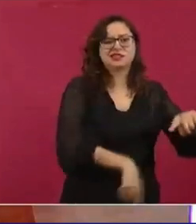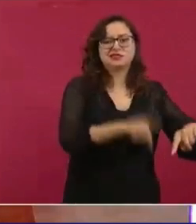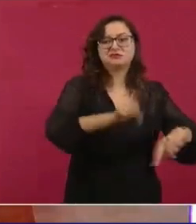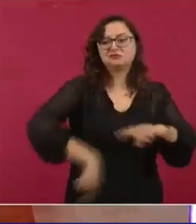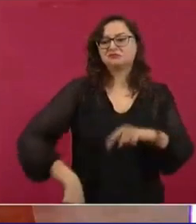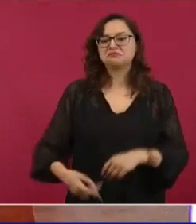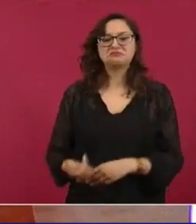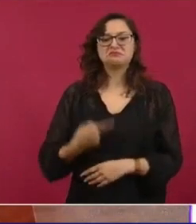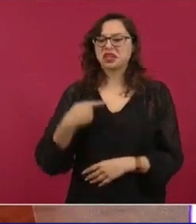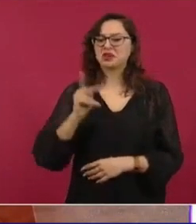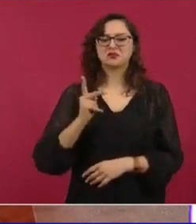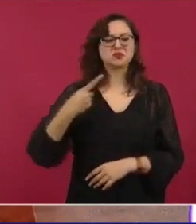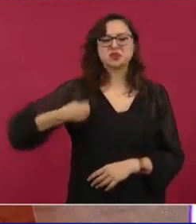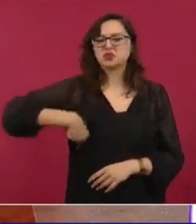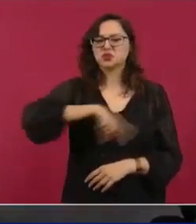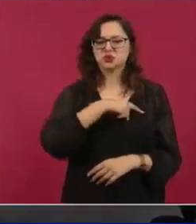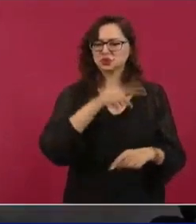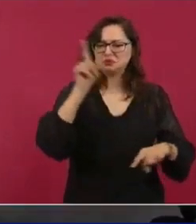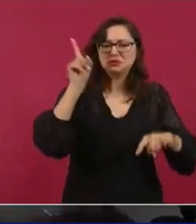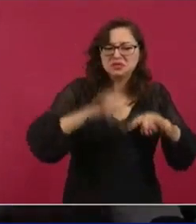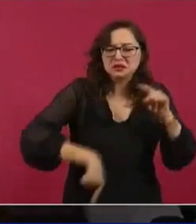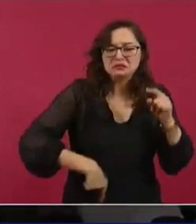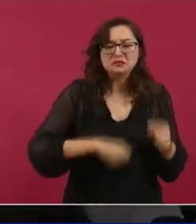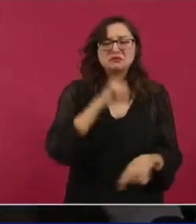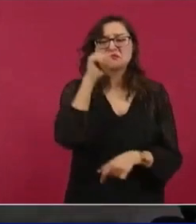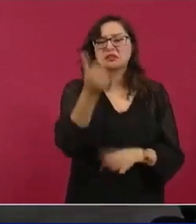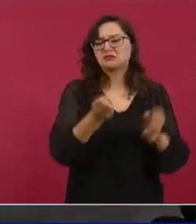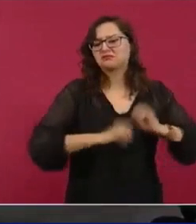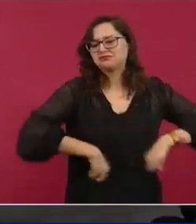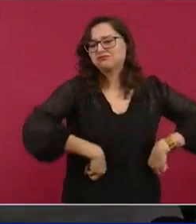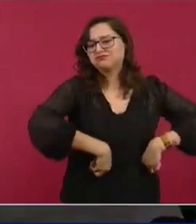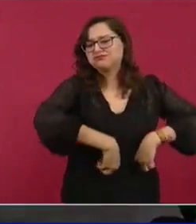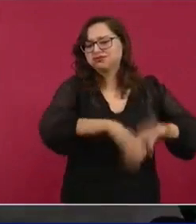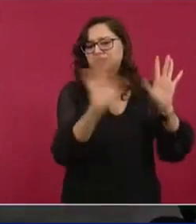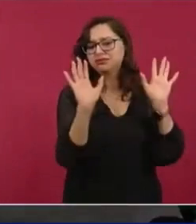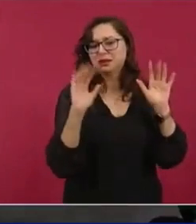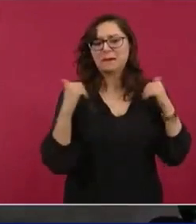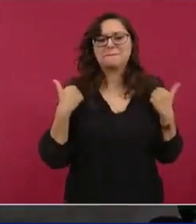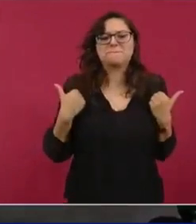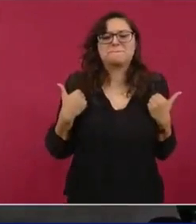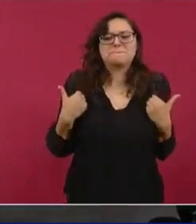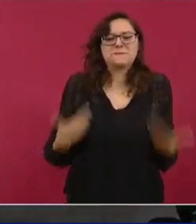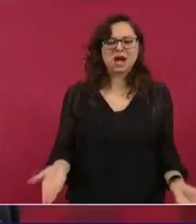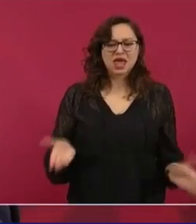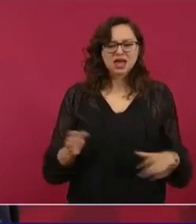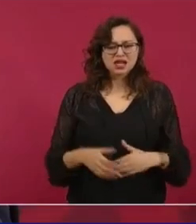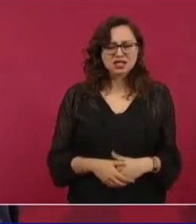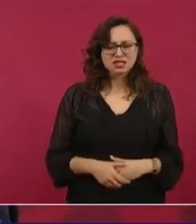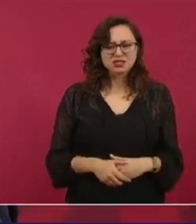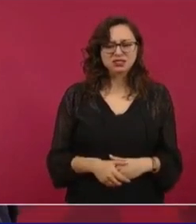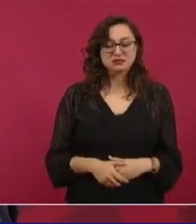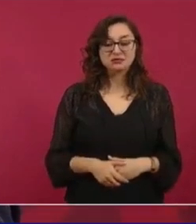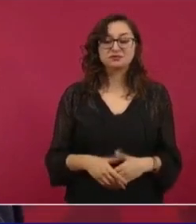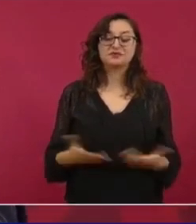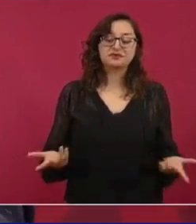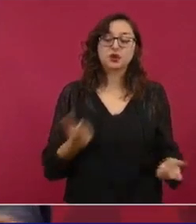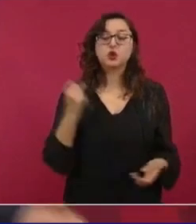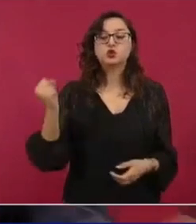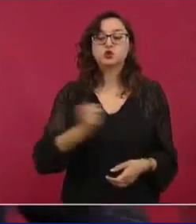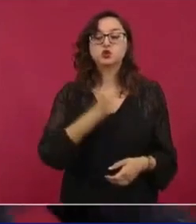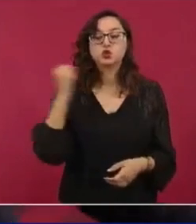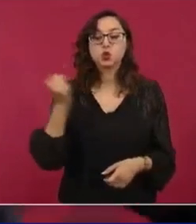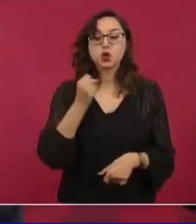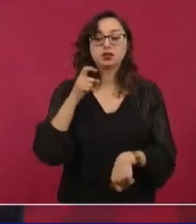hecho, porque ¿para qué? Afortunadamente, como no les dio tiempo,